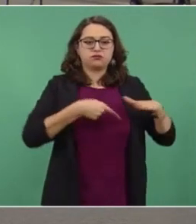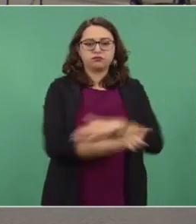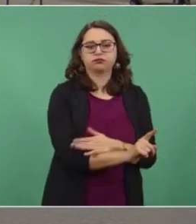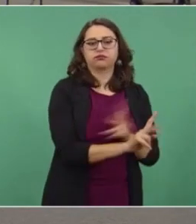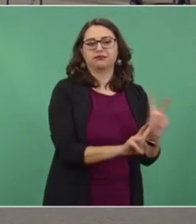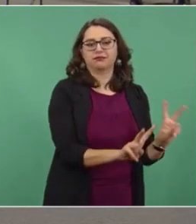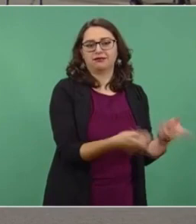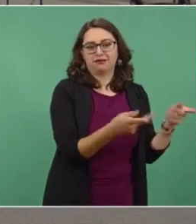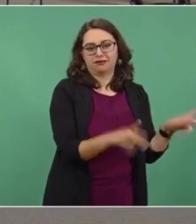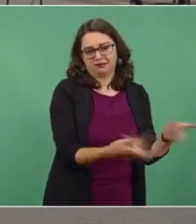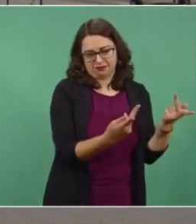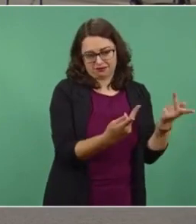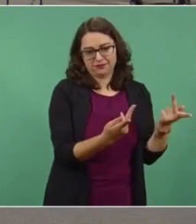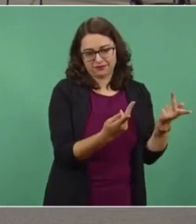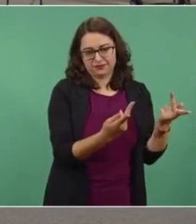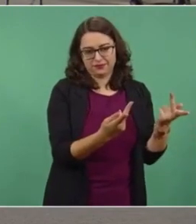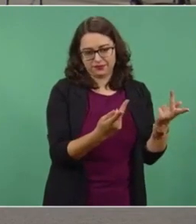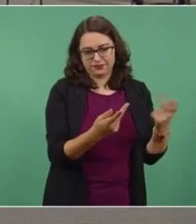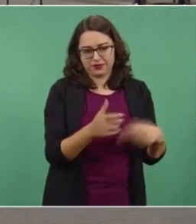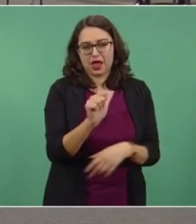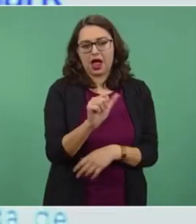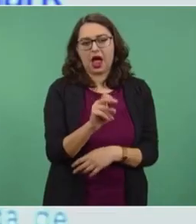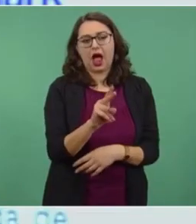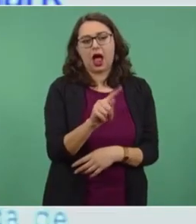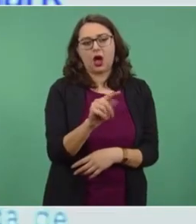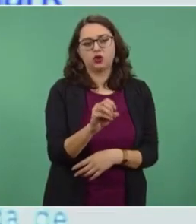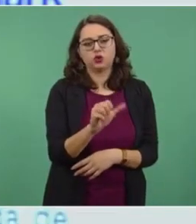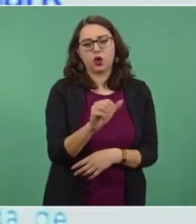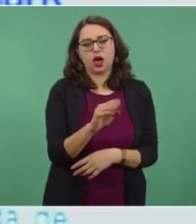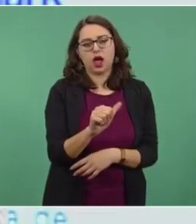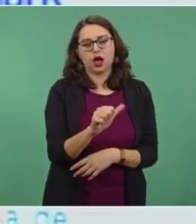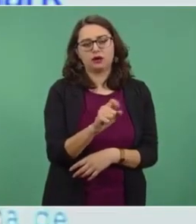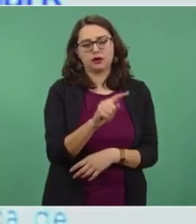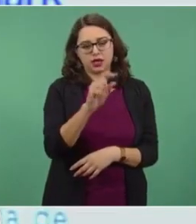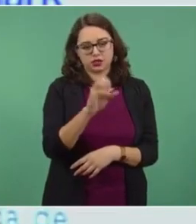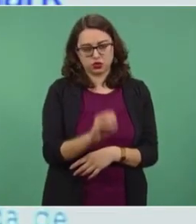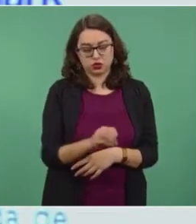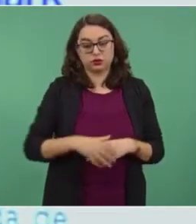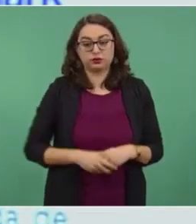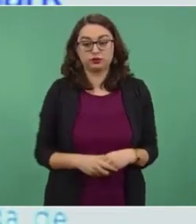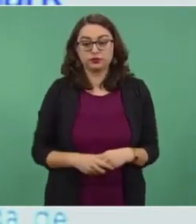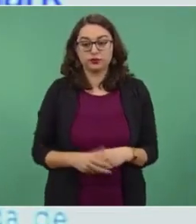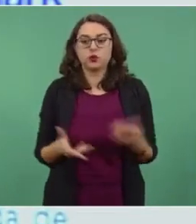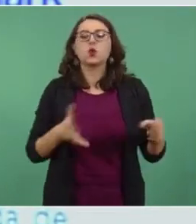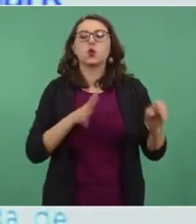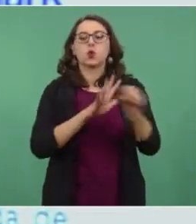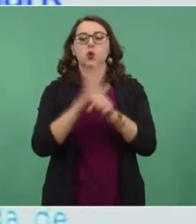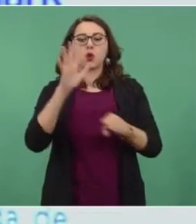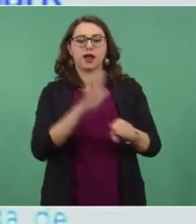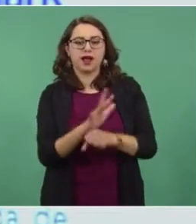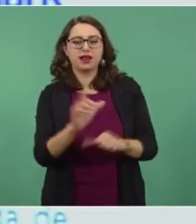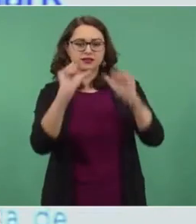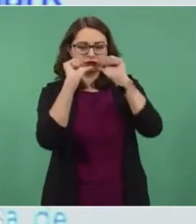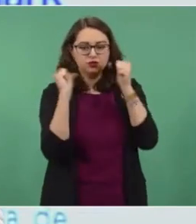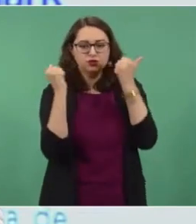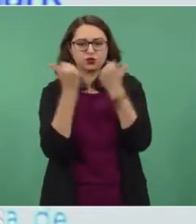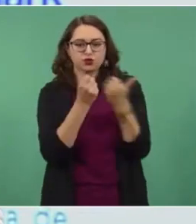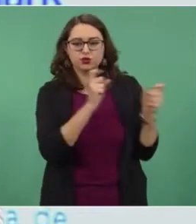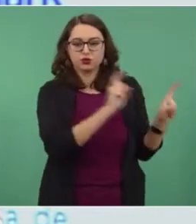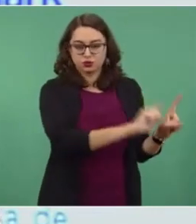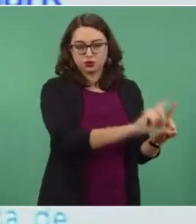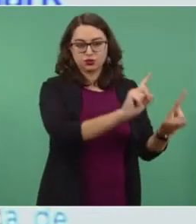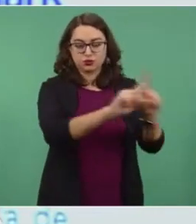Estos otros tipos de sociedades de autoabasto, en el